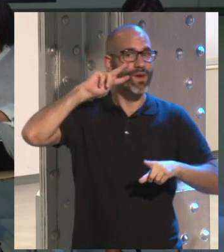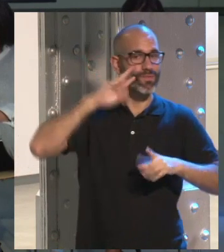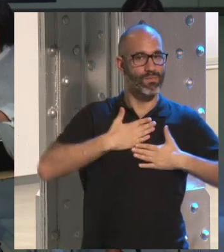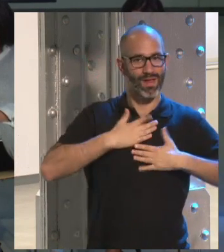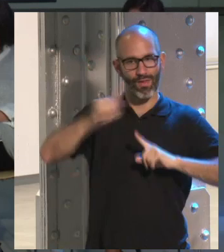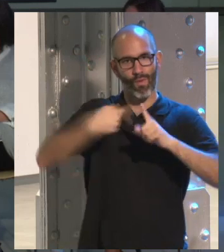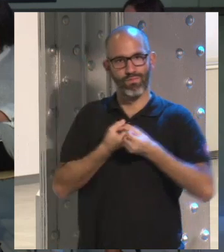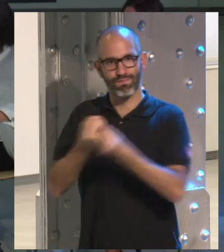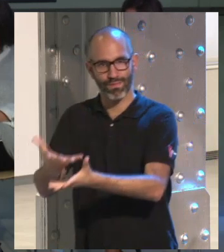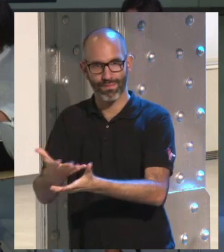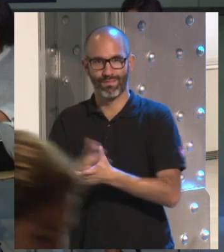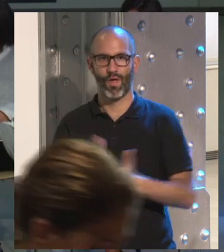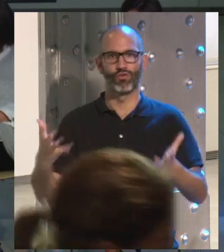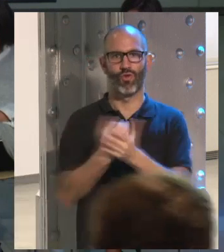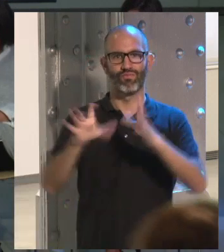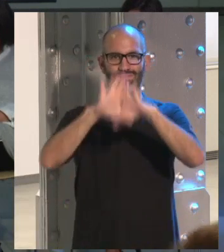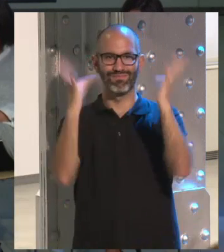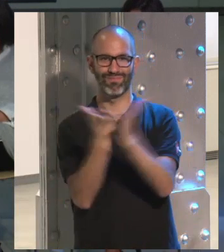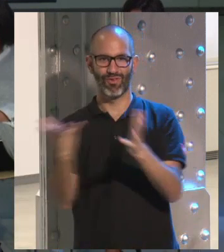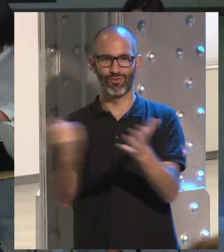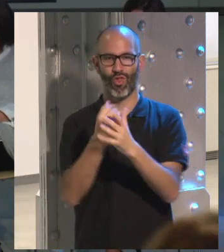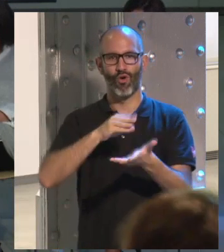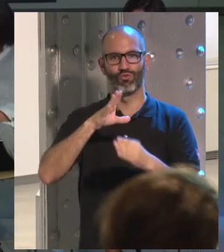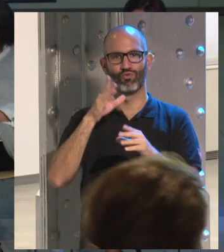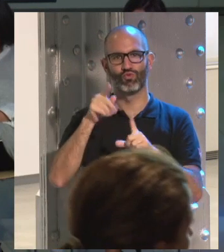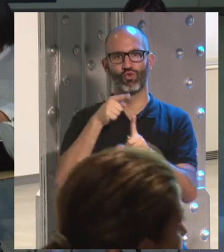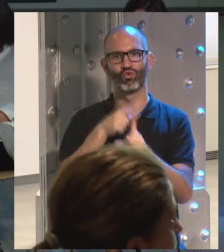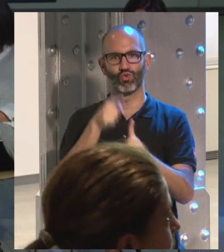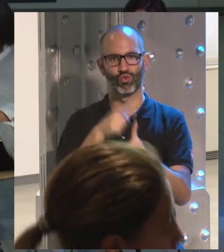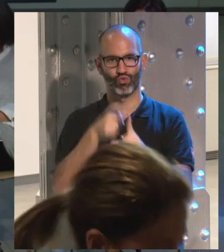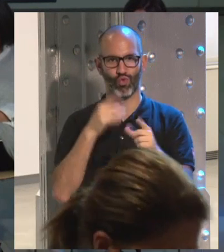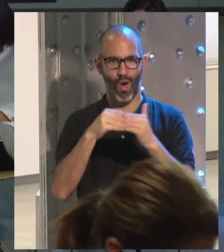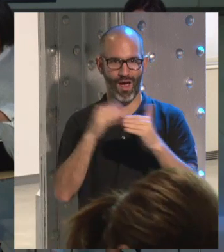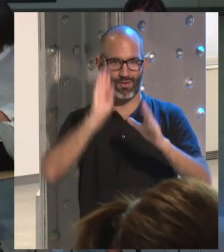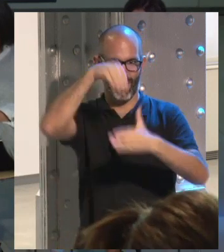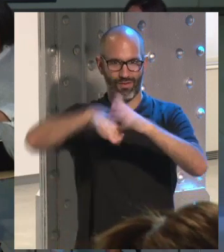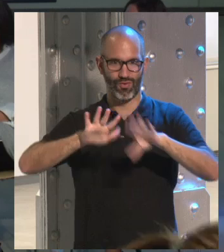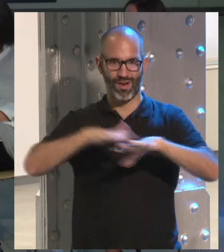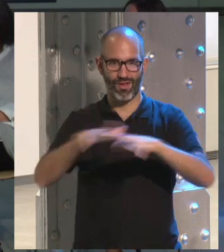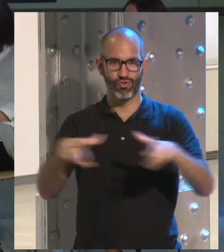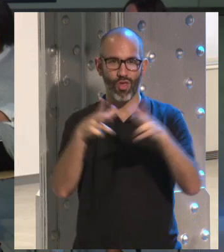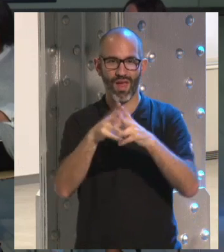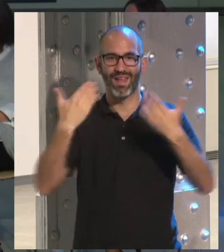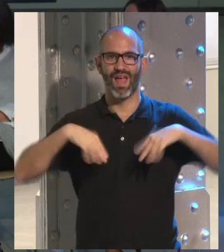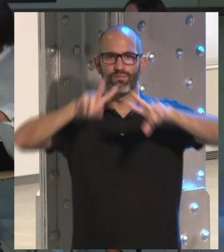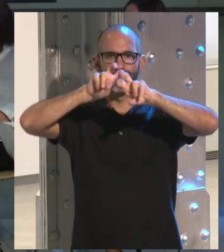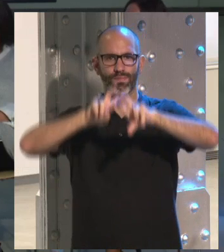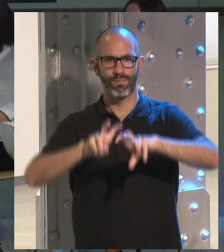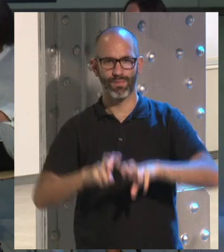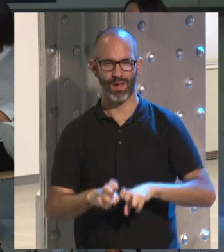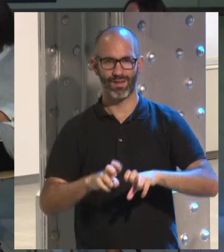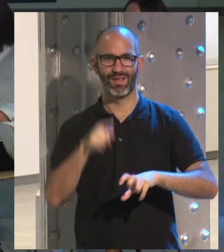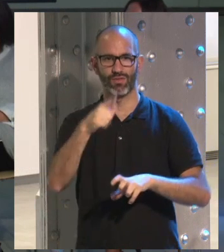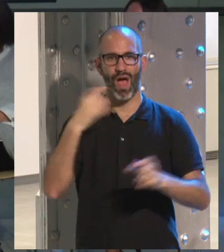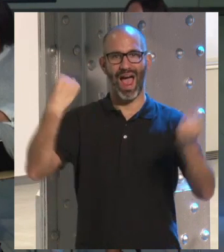melón en el que todos estamos metidos. Todo el mundo somos usuarios de las redes sociales. Han realizado un estudio sobre los actores en la red. Yo